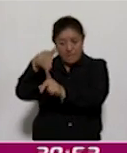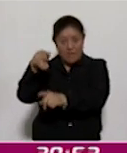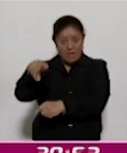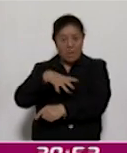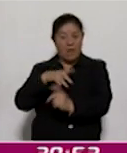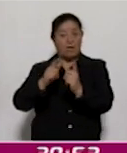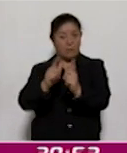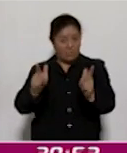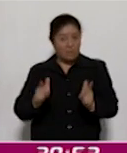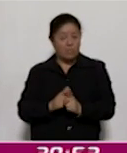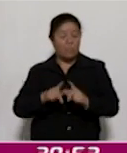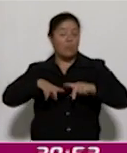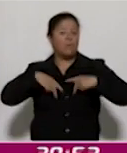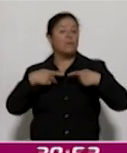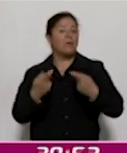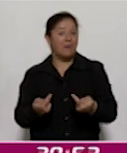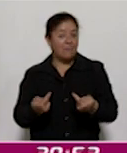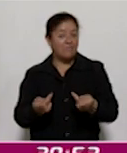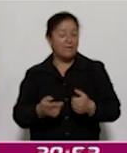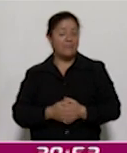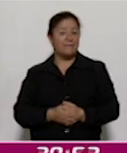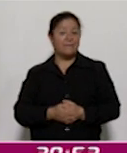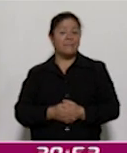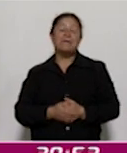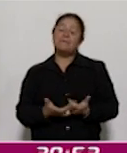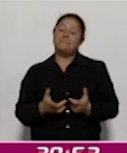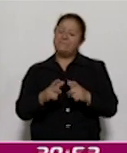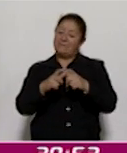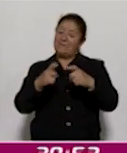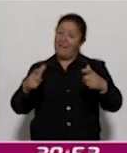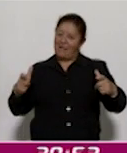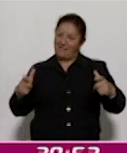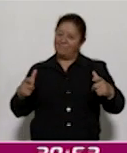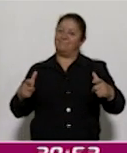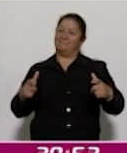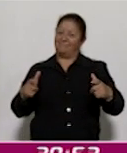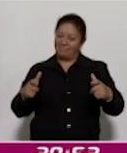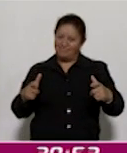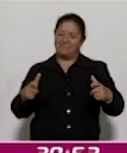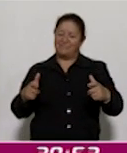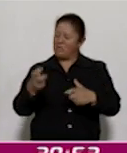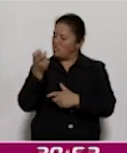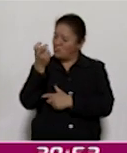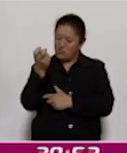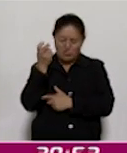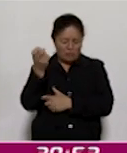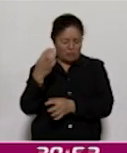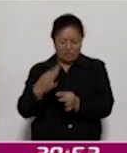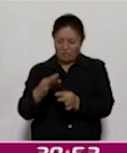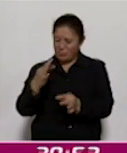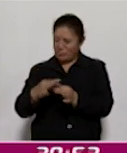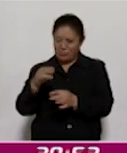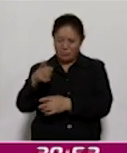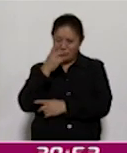grupo vulnerable. Y que va en crecimiento. Exactamente, eso es justo como lo acaban de mencionar.